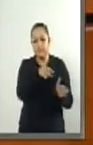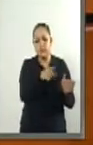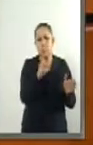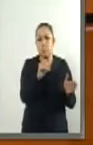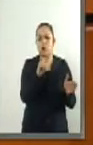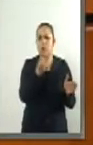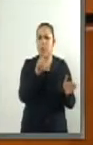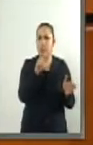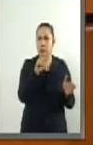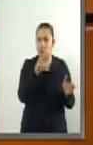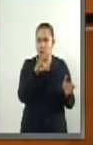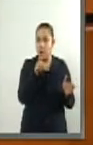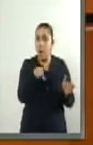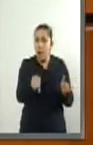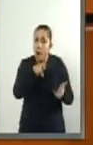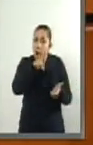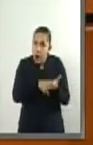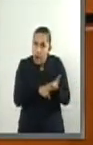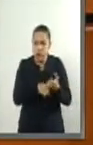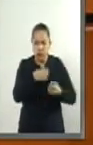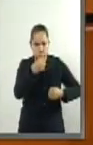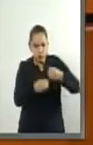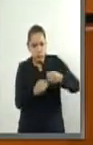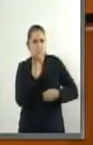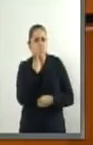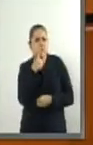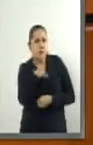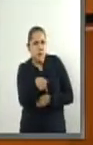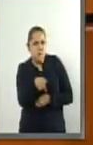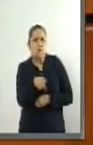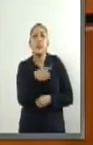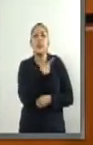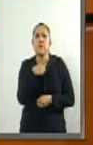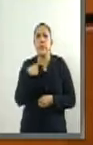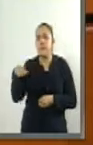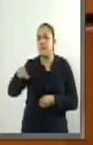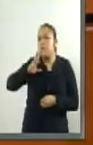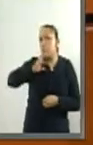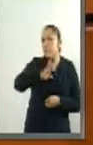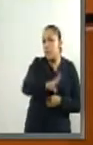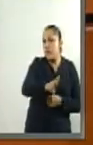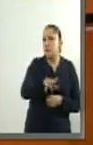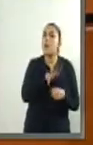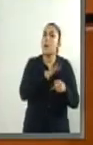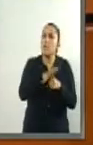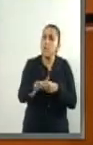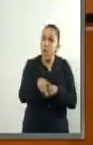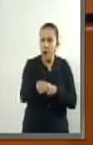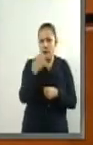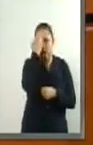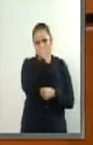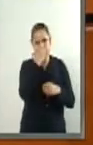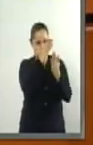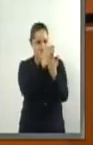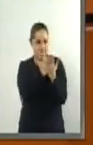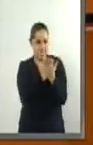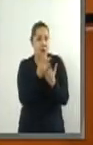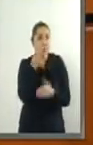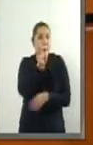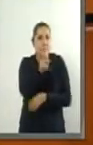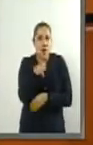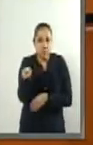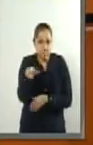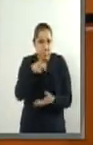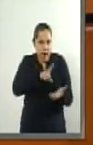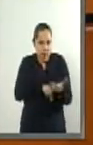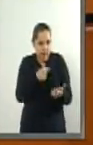litigio se conforma con los escritos de demanda y contestación sin embargo debido a que el actor no puede saber los